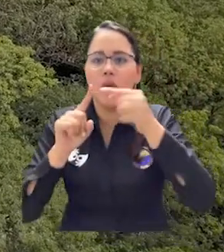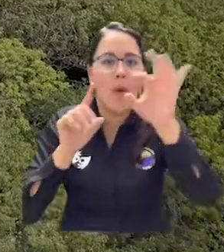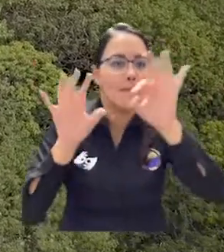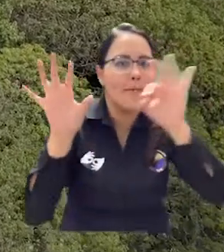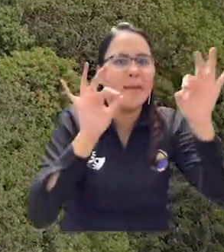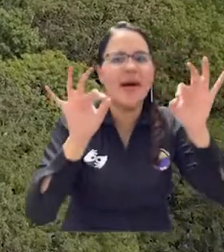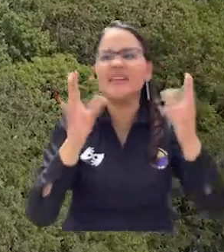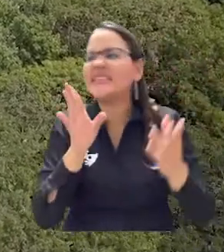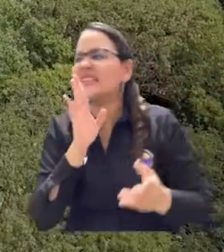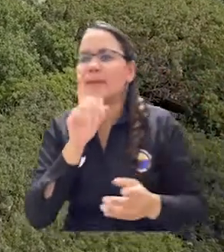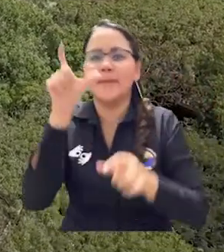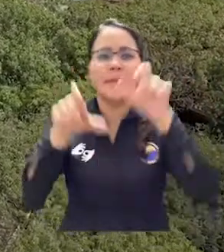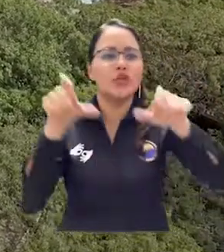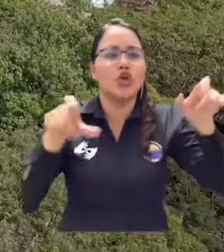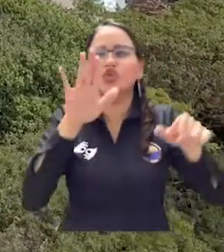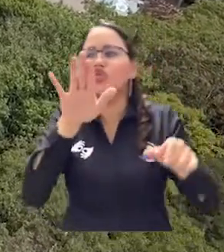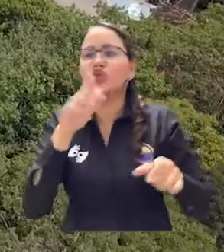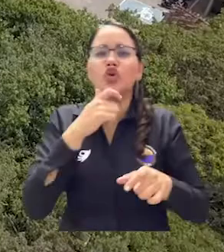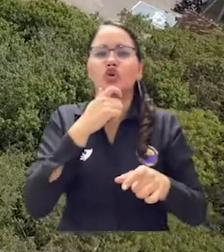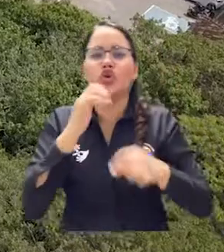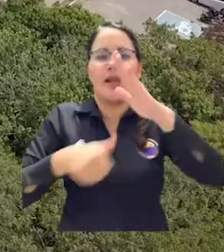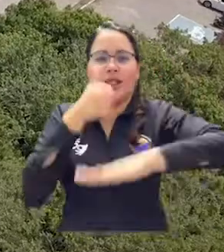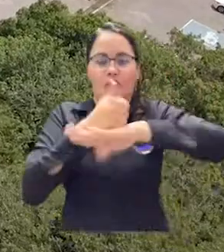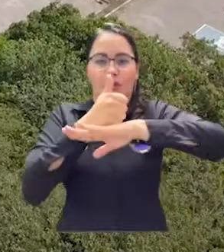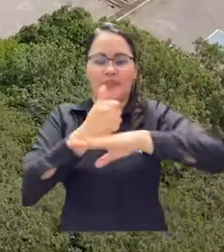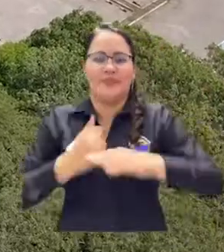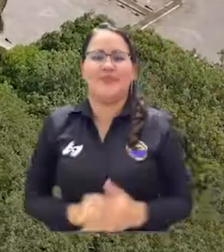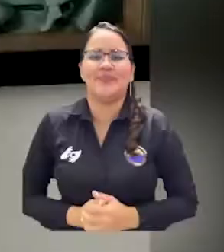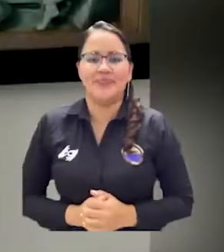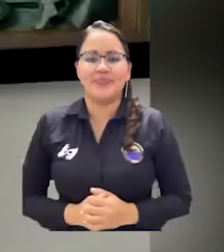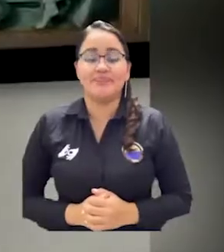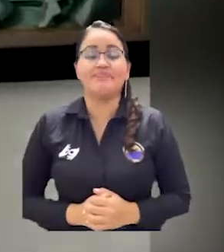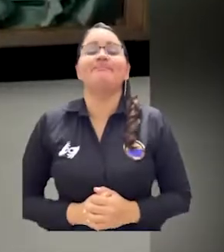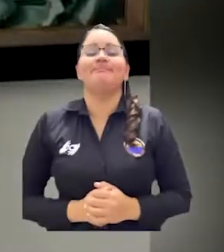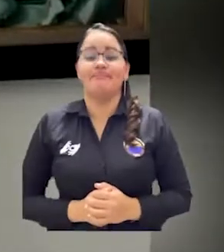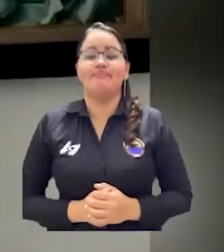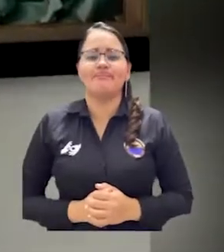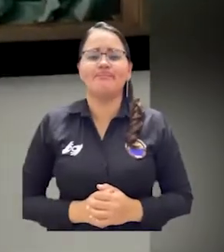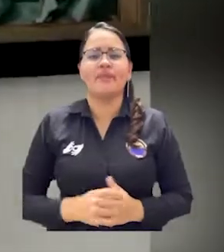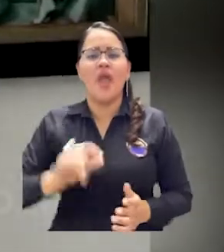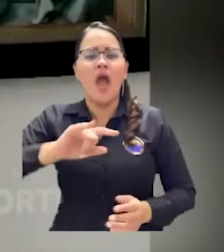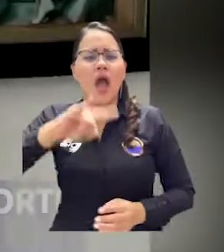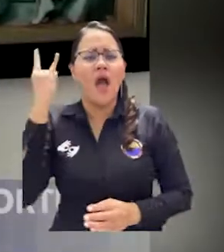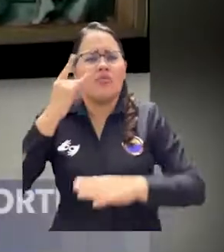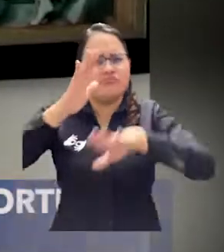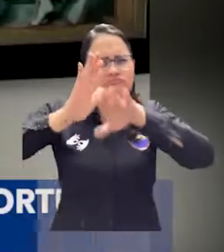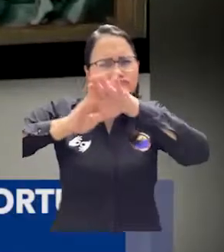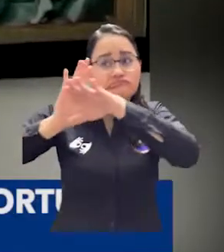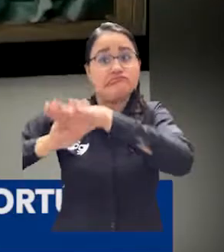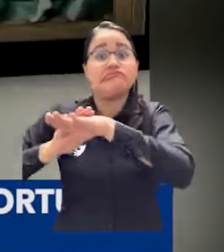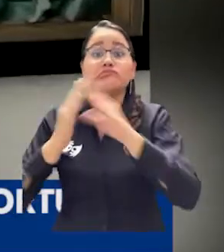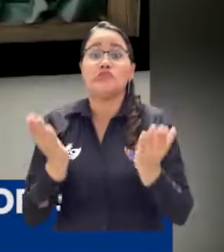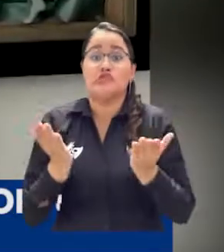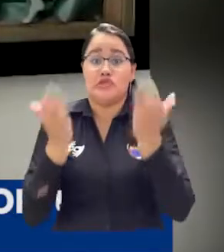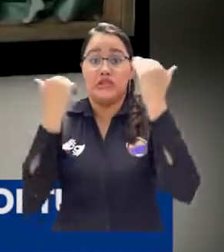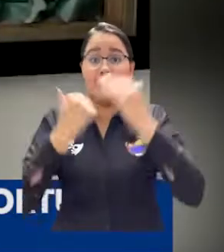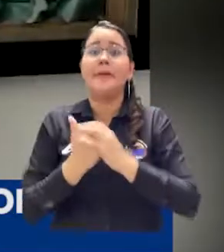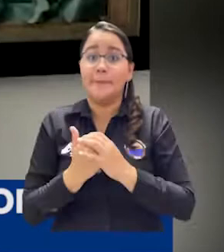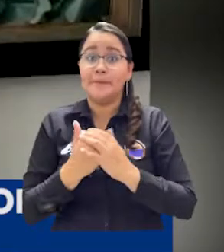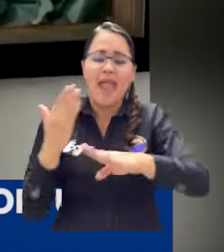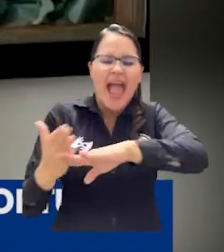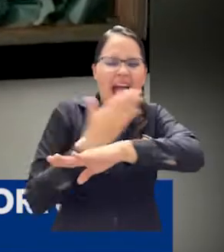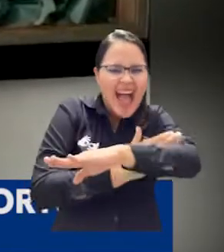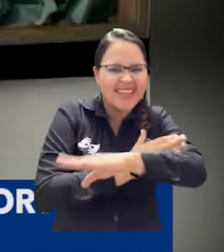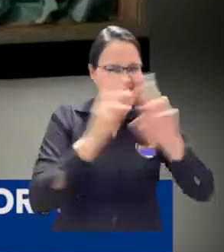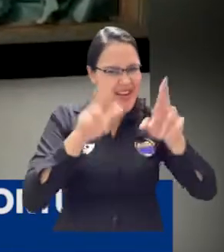conformación de la terna de candidatos para el proceso de designación del rector. También es meritorio desaltar la celeridad